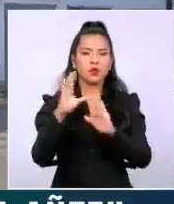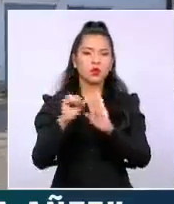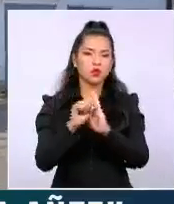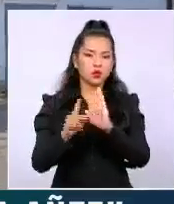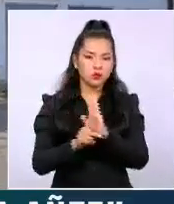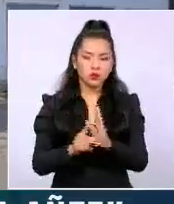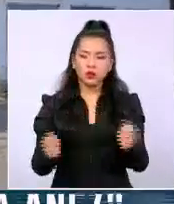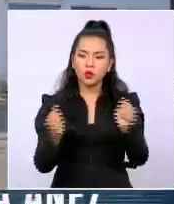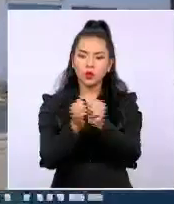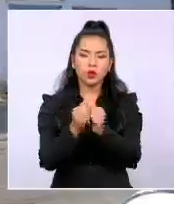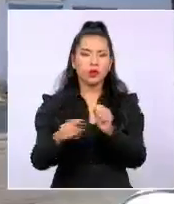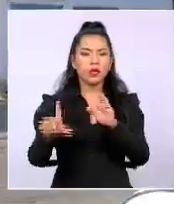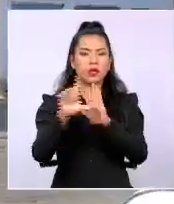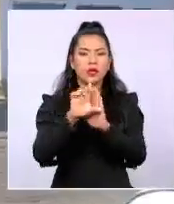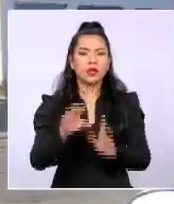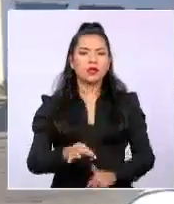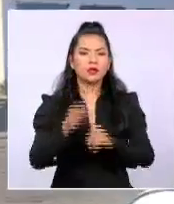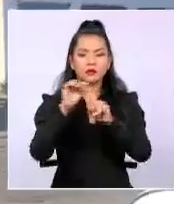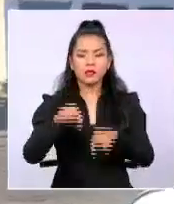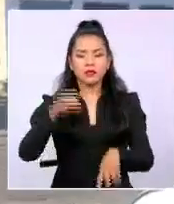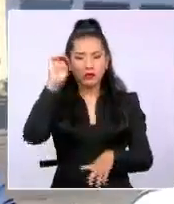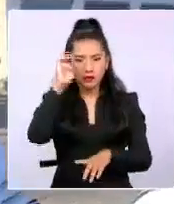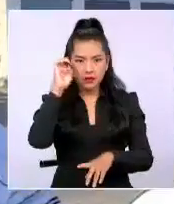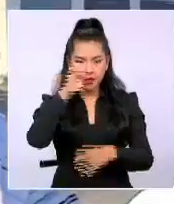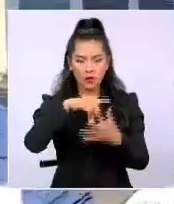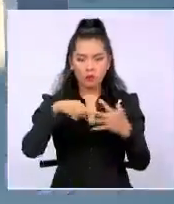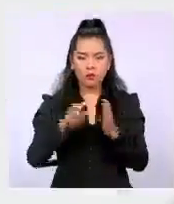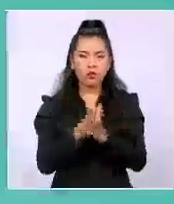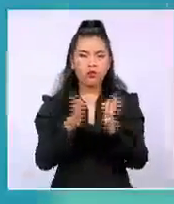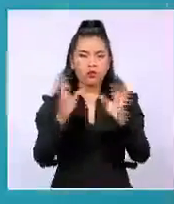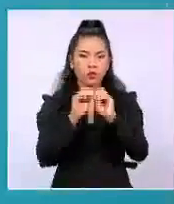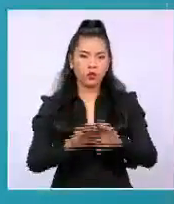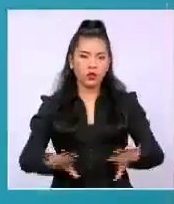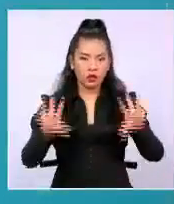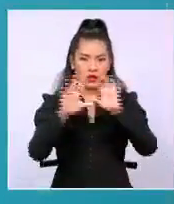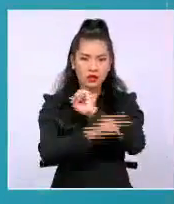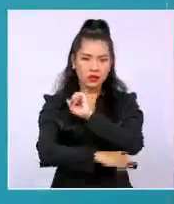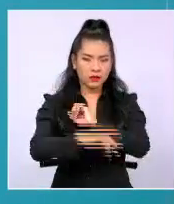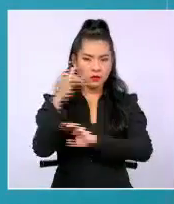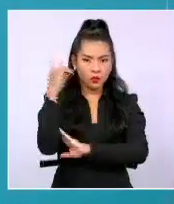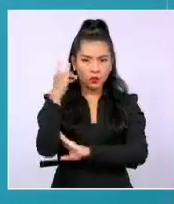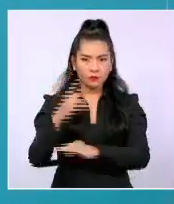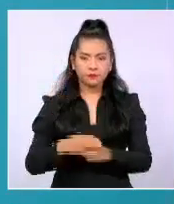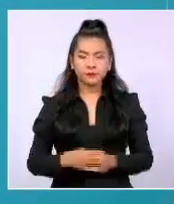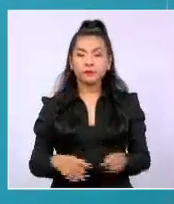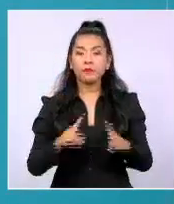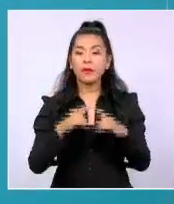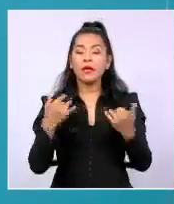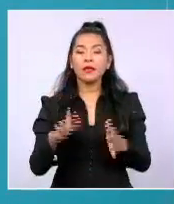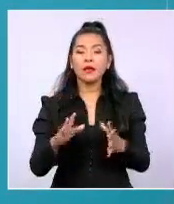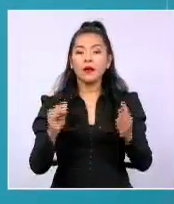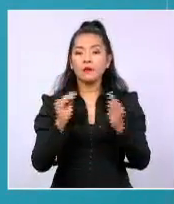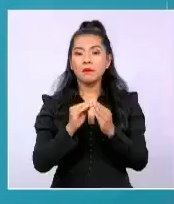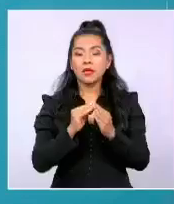leyes especializadas del Estado Plurinacional de Bolivia. Vamos a cambiar por salarios adeudados mañana martes.